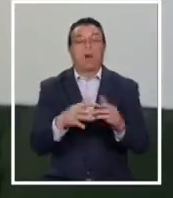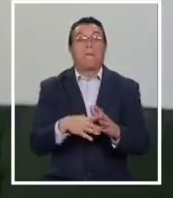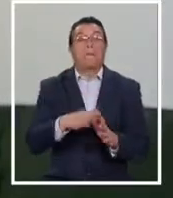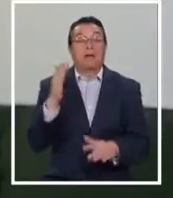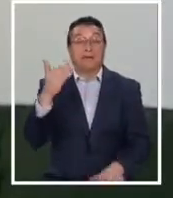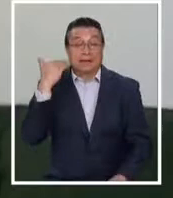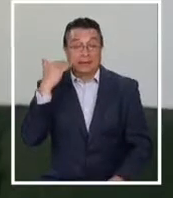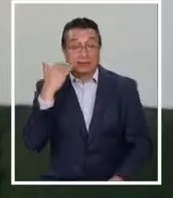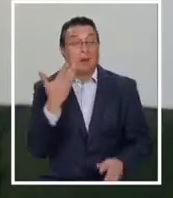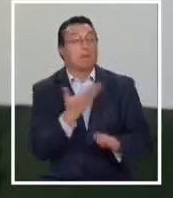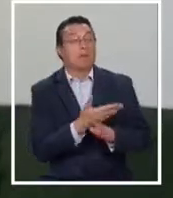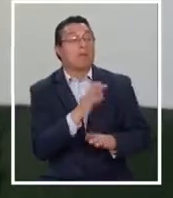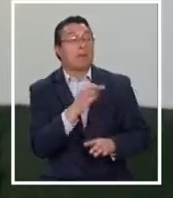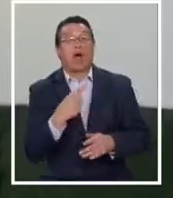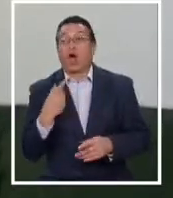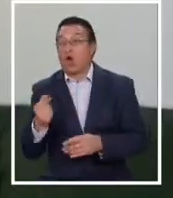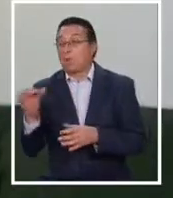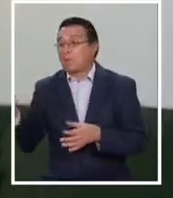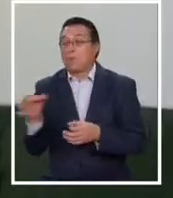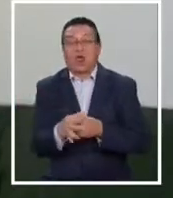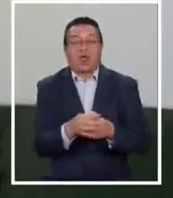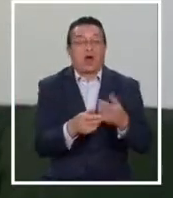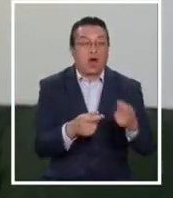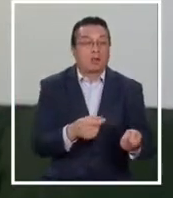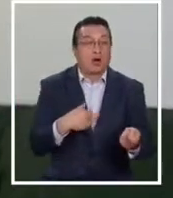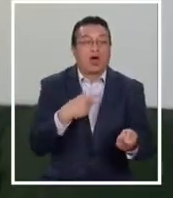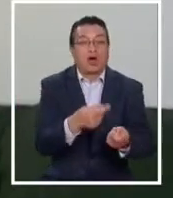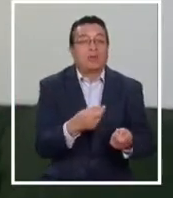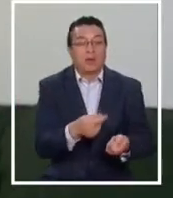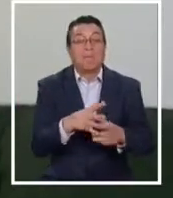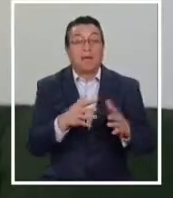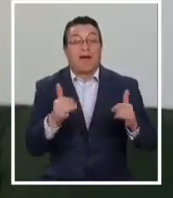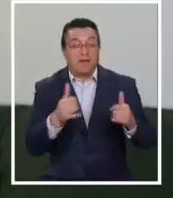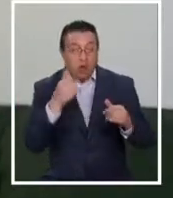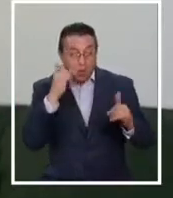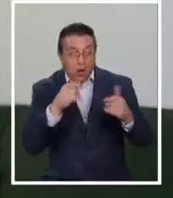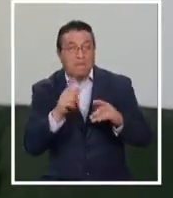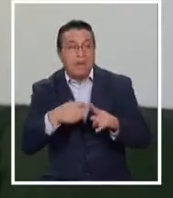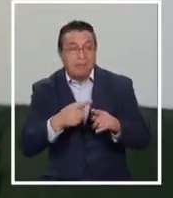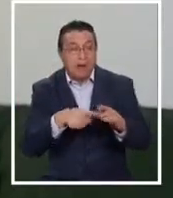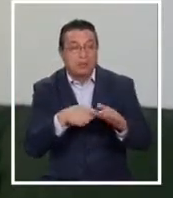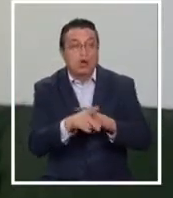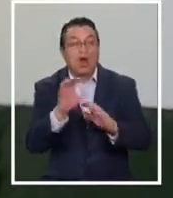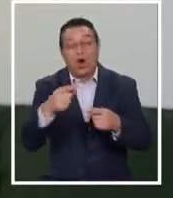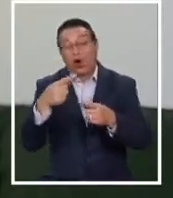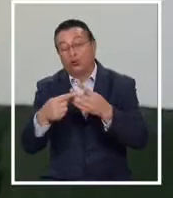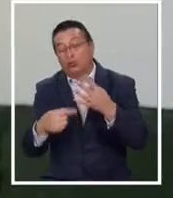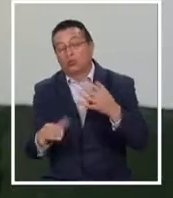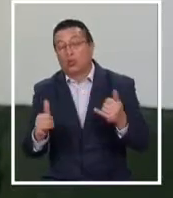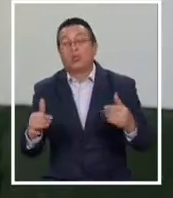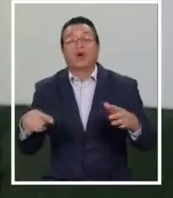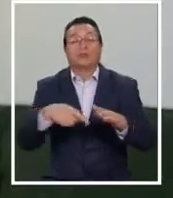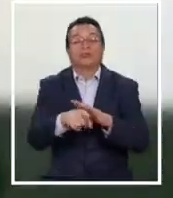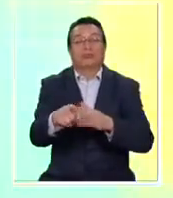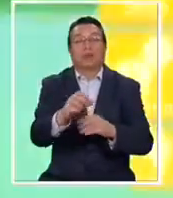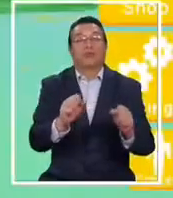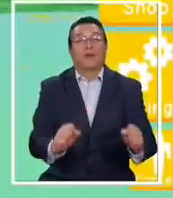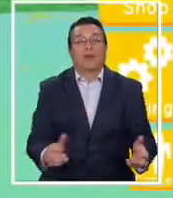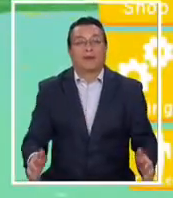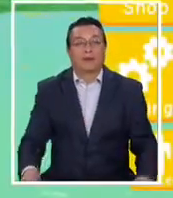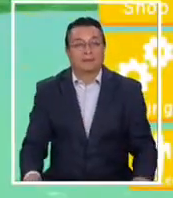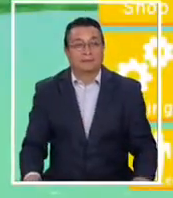Los niños pidiéndole a sus papás que les compren monedita porque pueden comprar más videojuegos o más ítems para jugar en todos estos videojuegos.